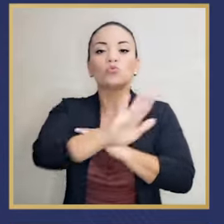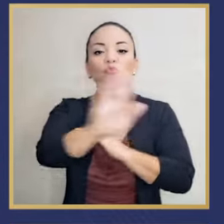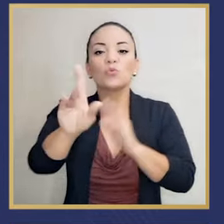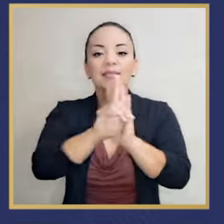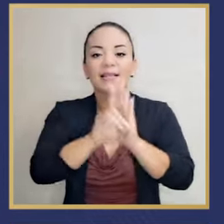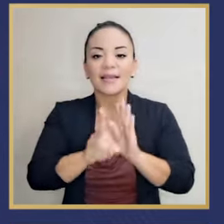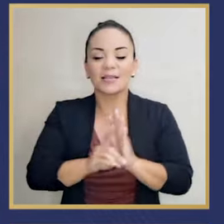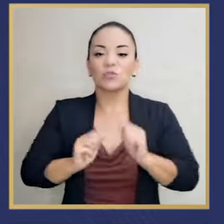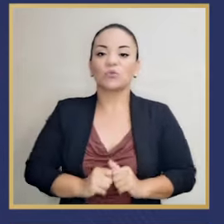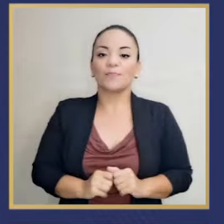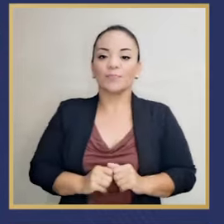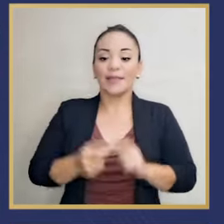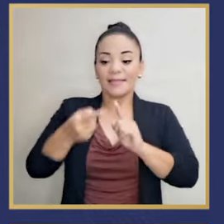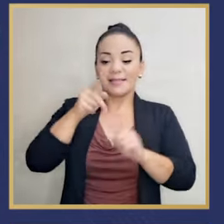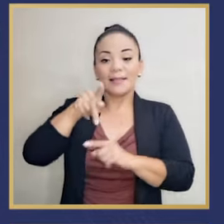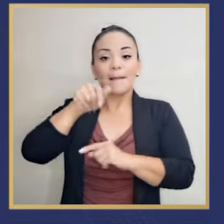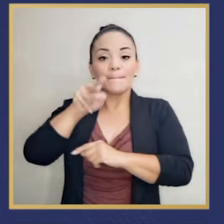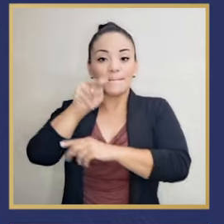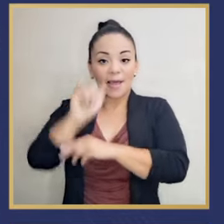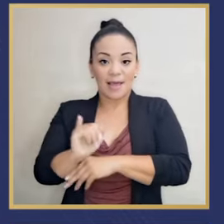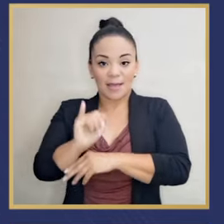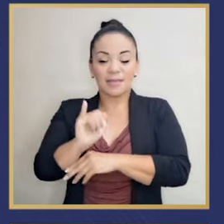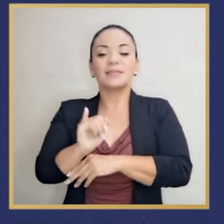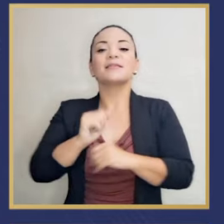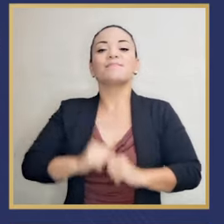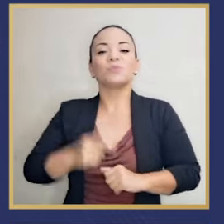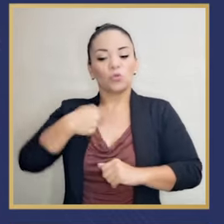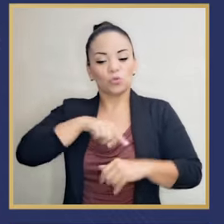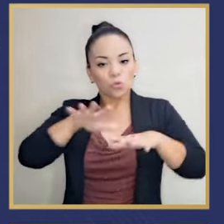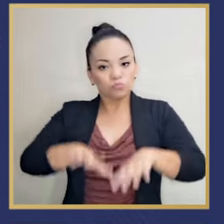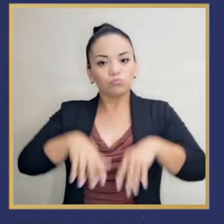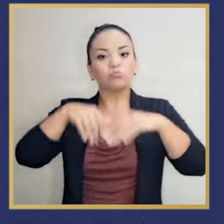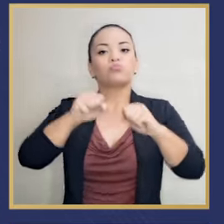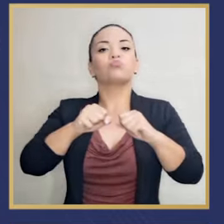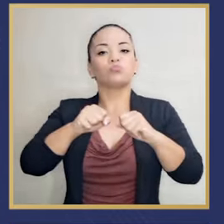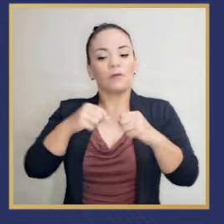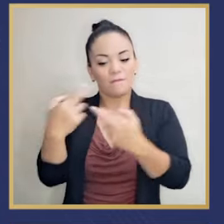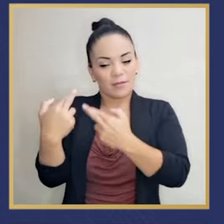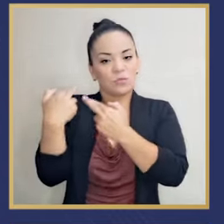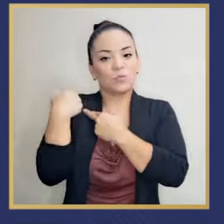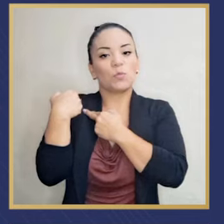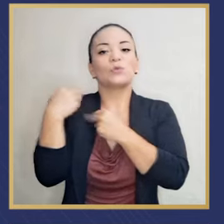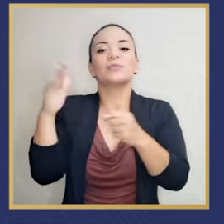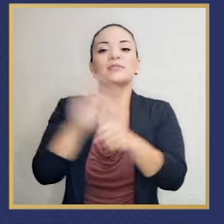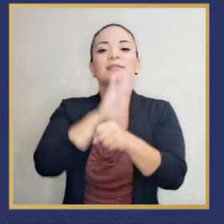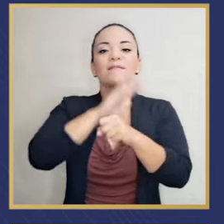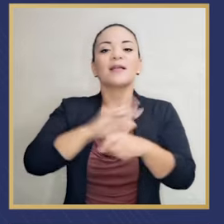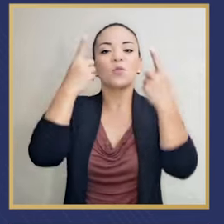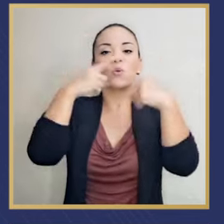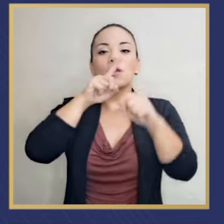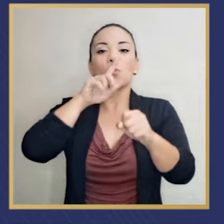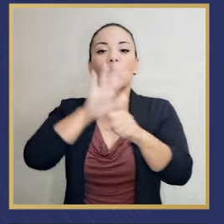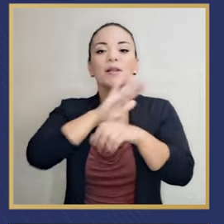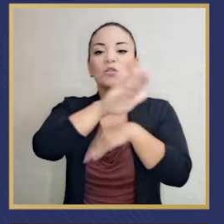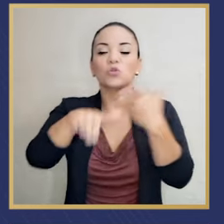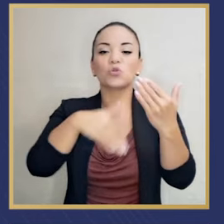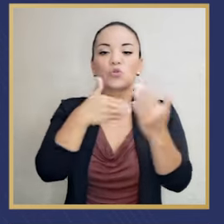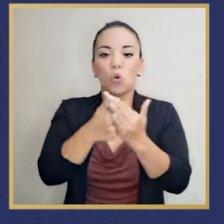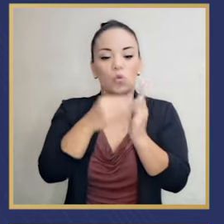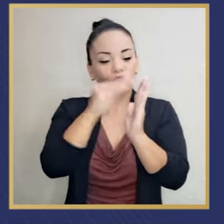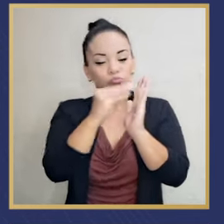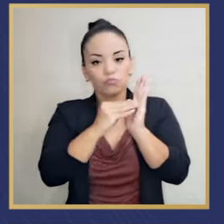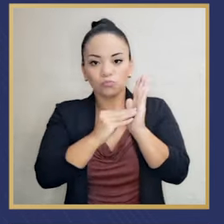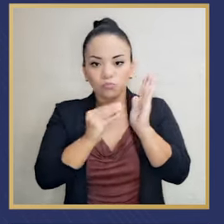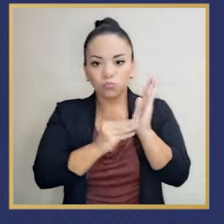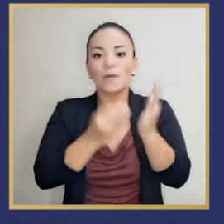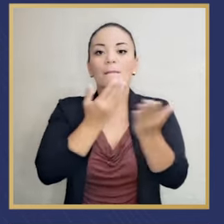todos sus derechos. Desde el Patronato Nacional de Niñez y asumimos la total responsabilidad de hacer cumplir todos